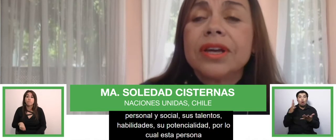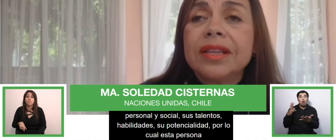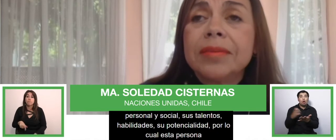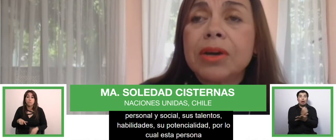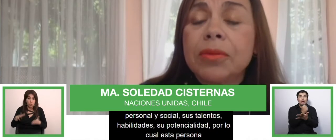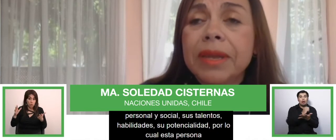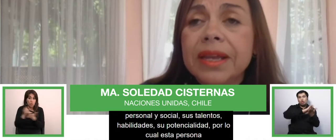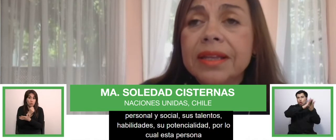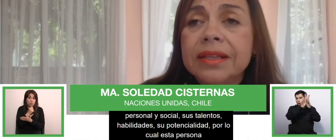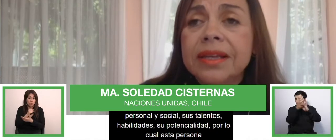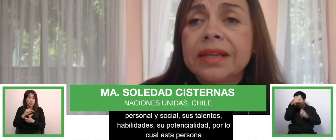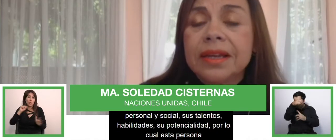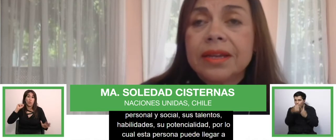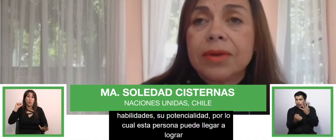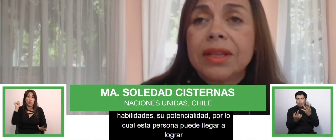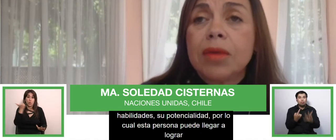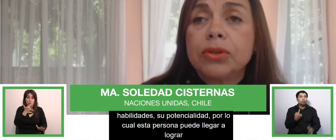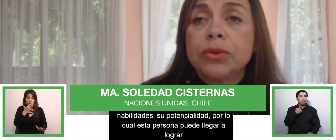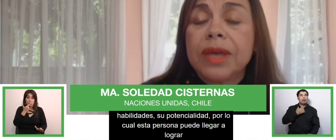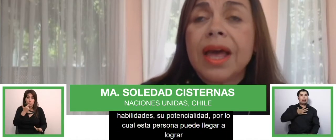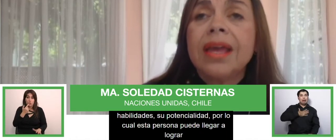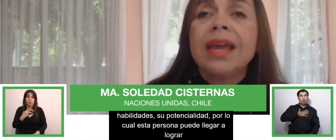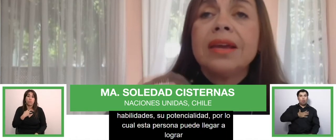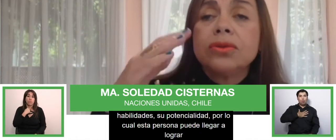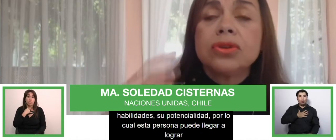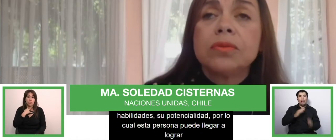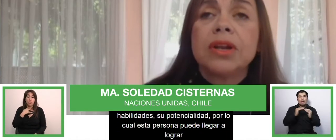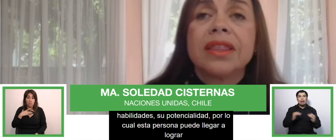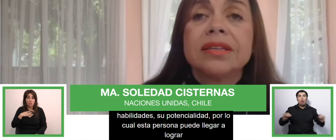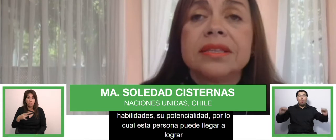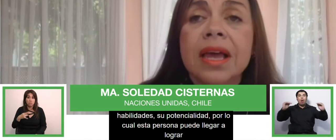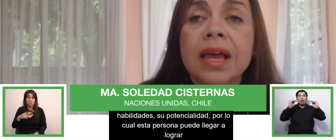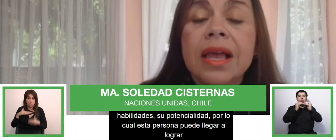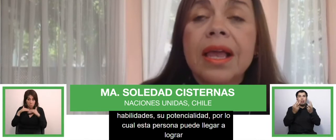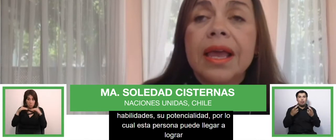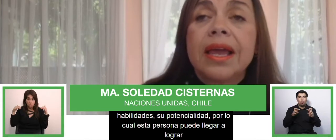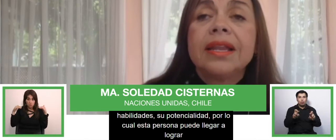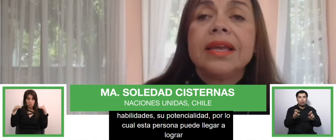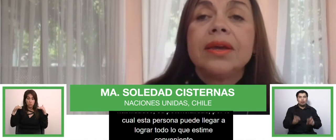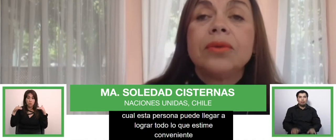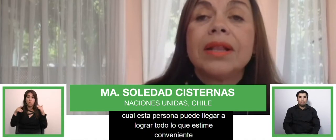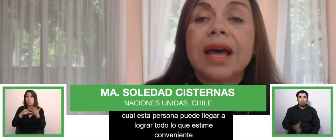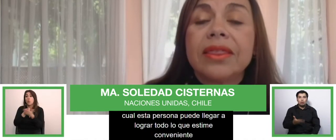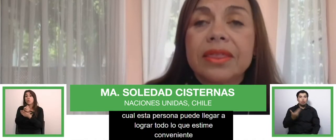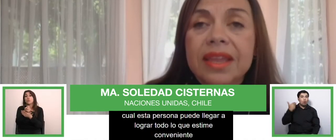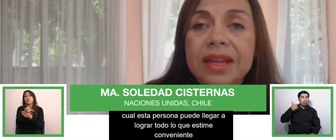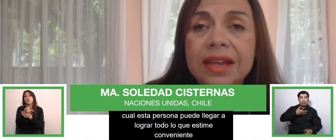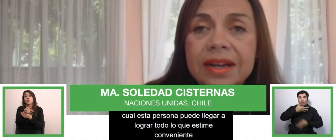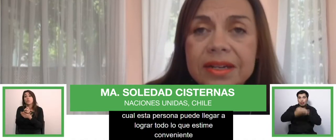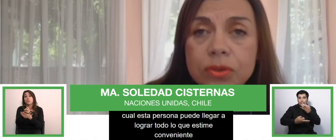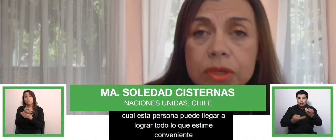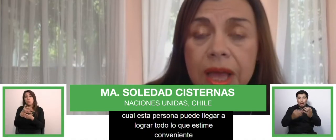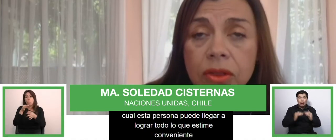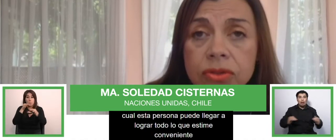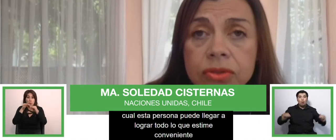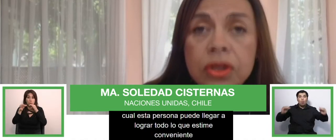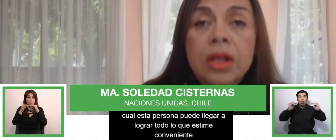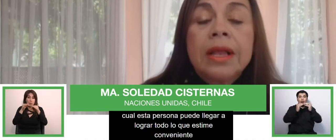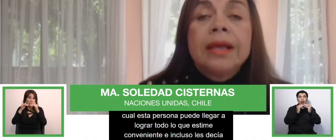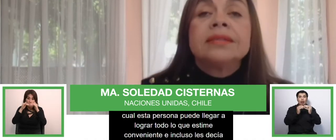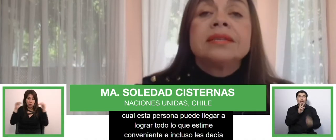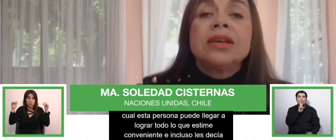aquello que estime conveniente en igualdad de oportunidades e incluso, como les decía, en igualdad de resultados.